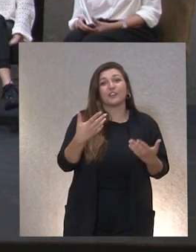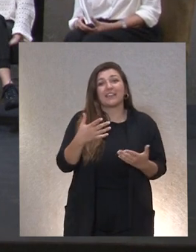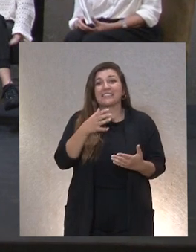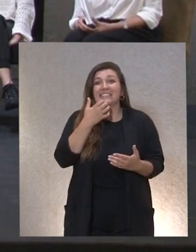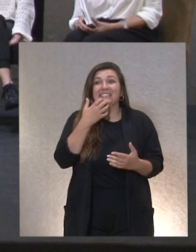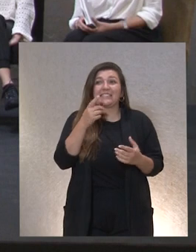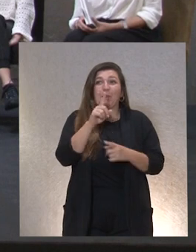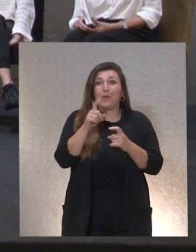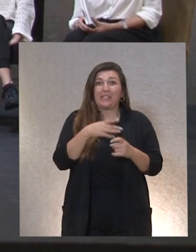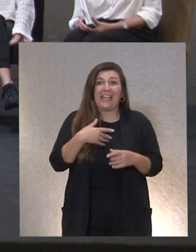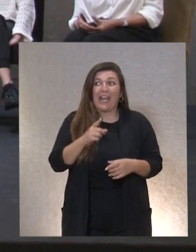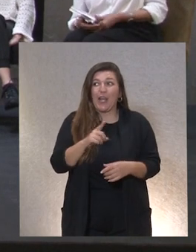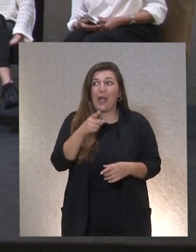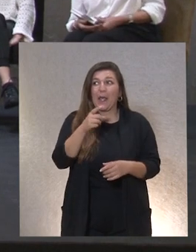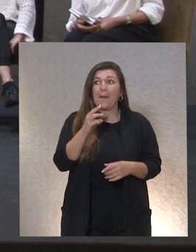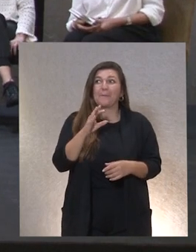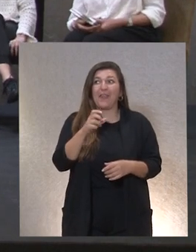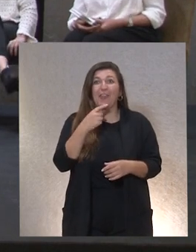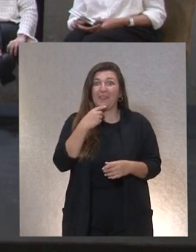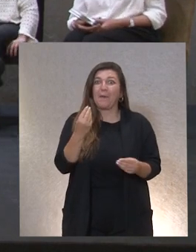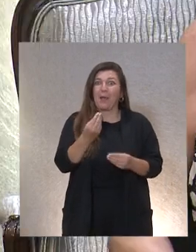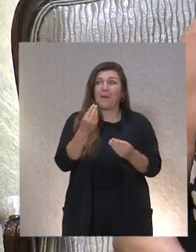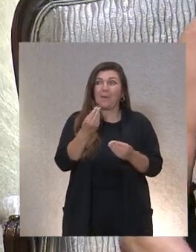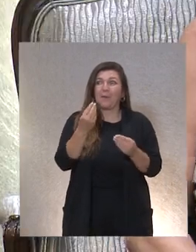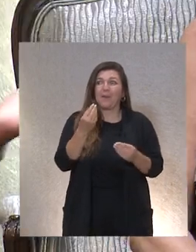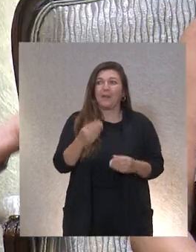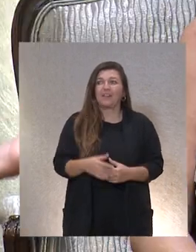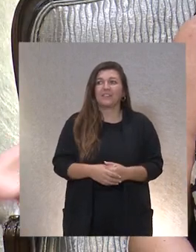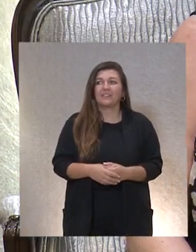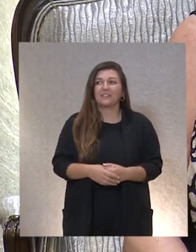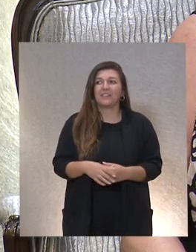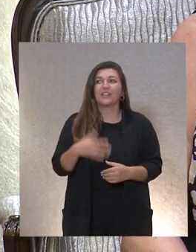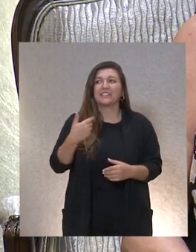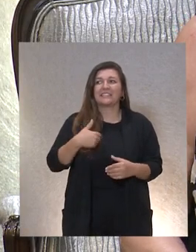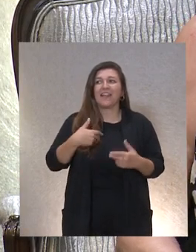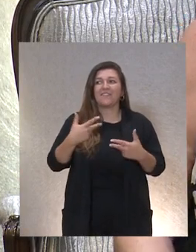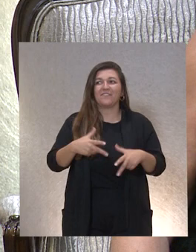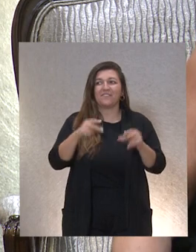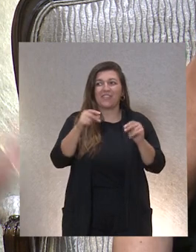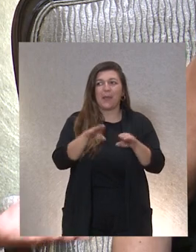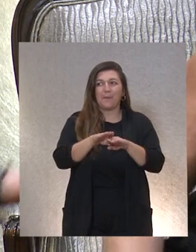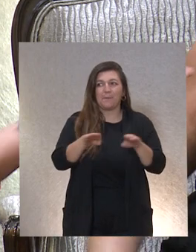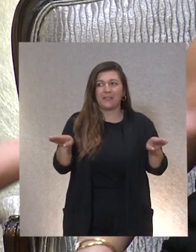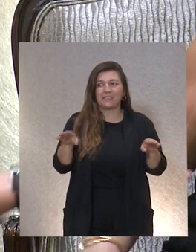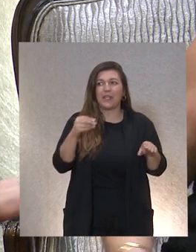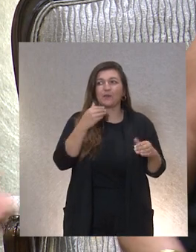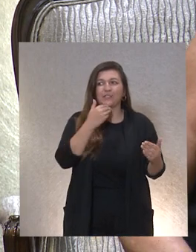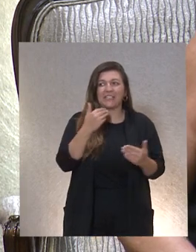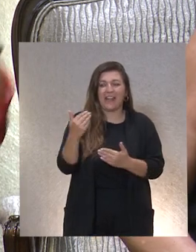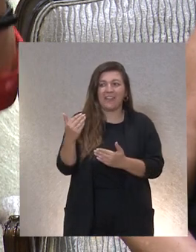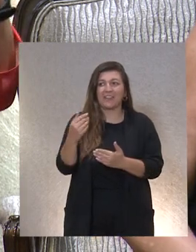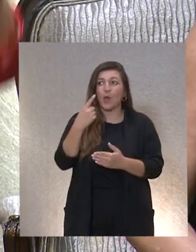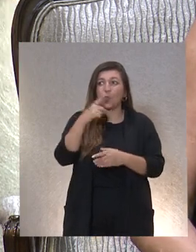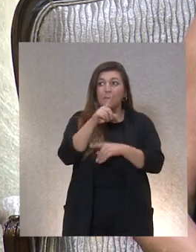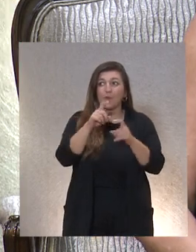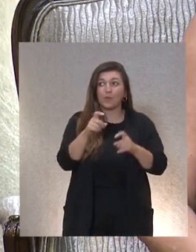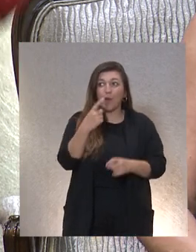se anima nadie y tengo a Pedro ahí diciéndome mejor mejor pues nada damos por finalizada esta mesa muchísimas gracias hay una